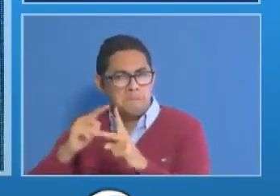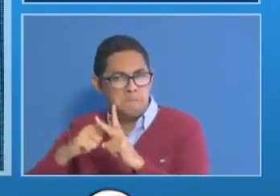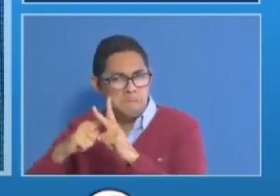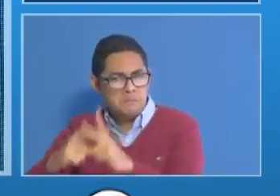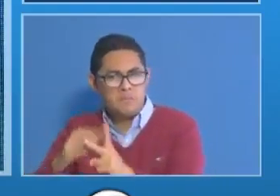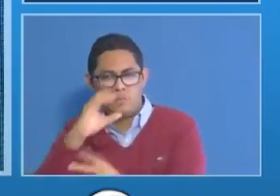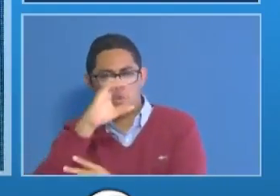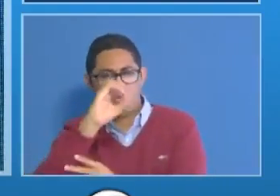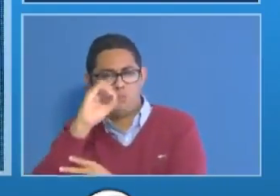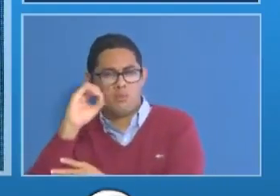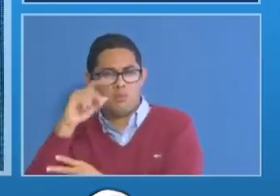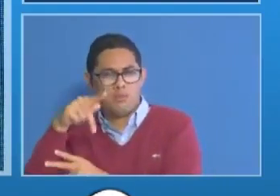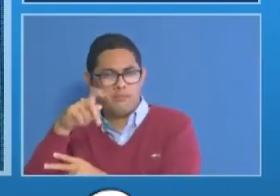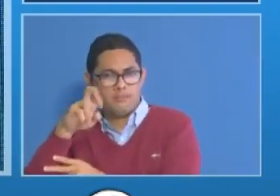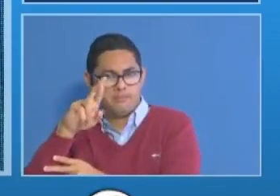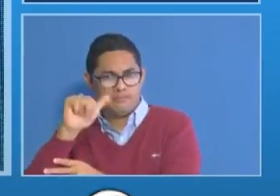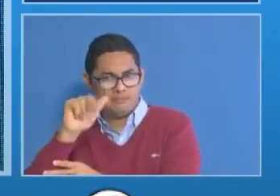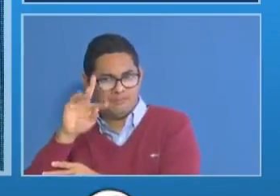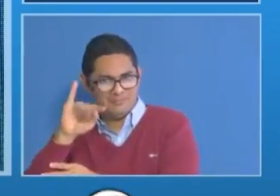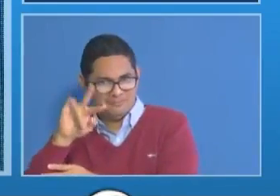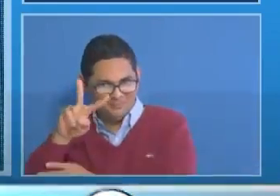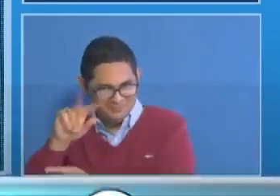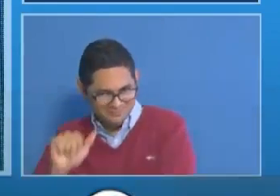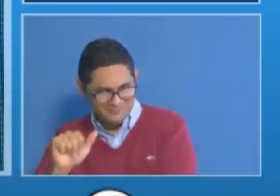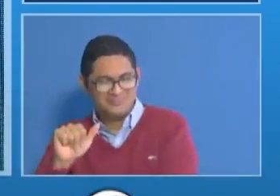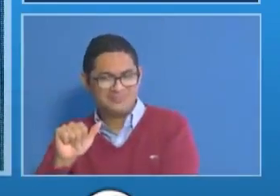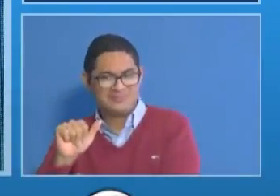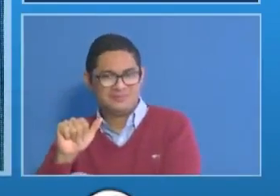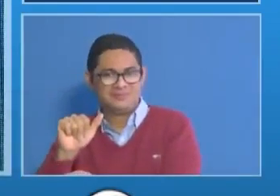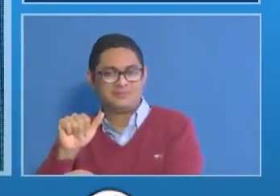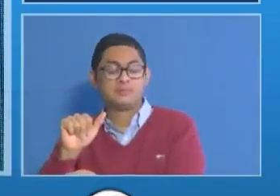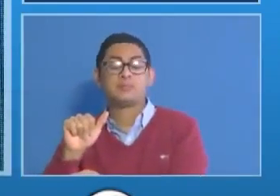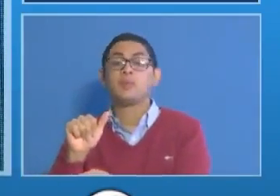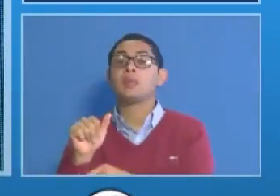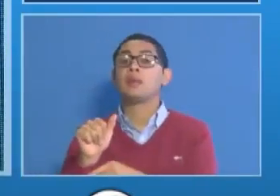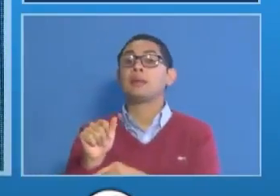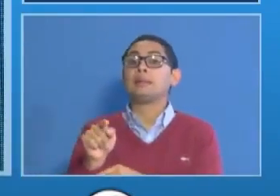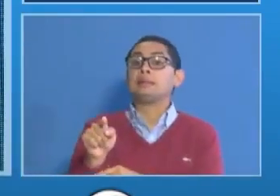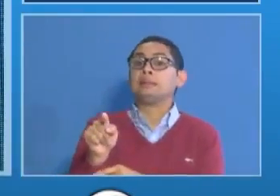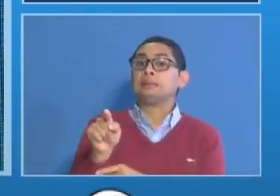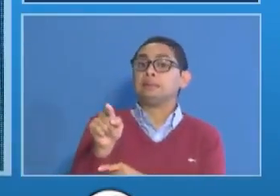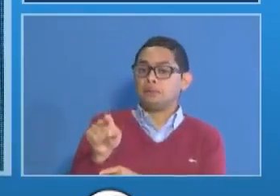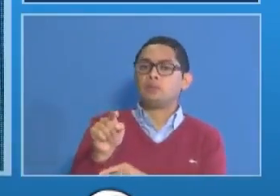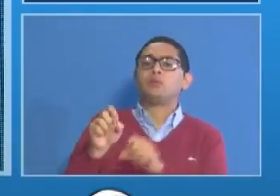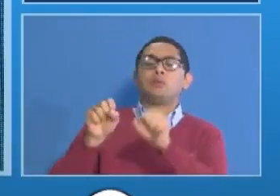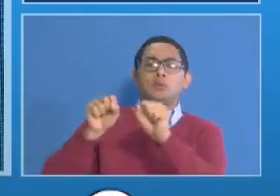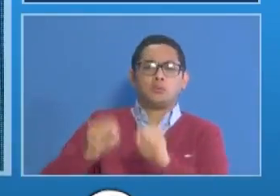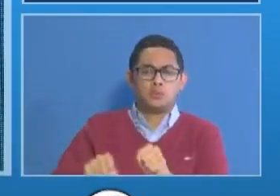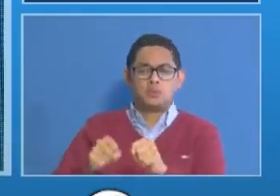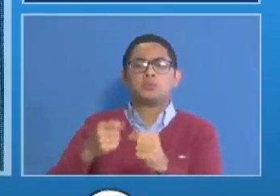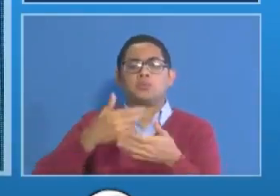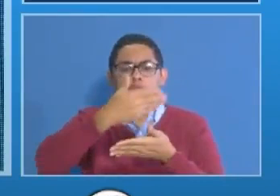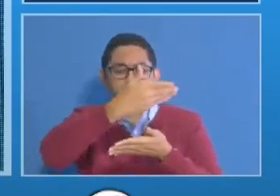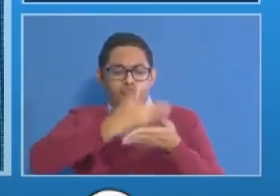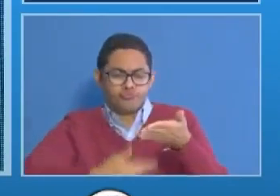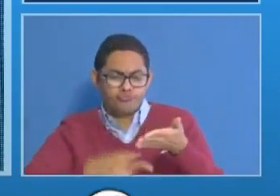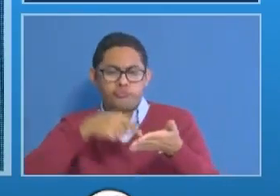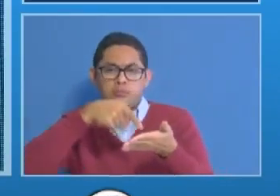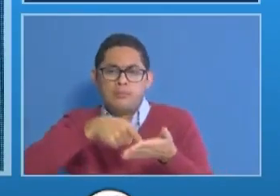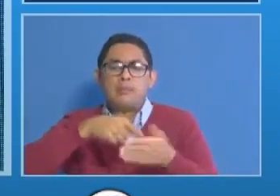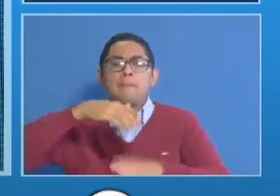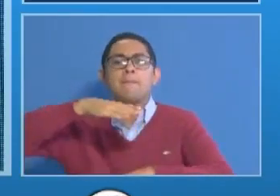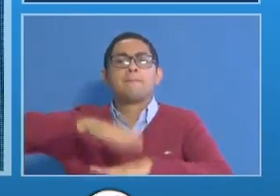también cooperativas de producción agrícola, y ellas pueden generar sus salvoconductos